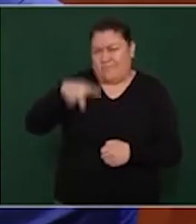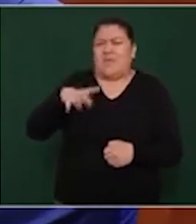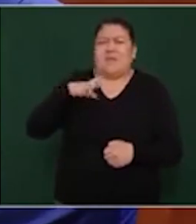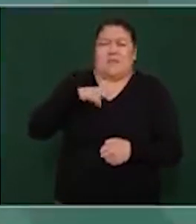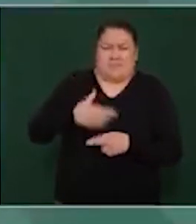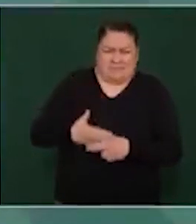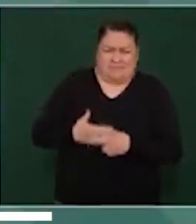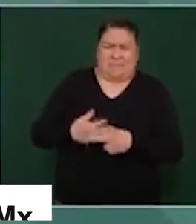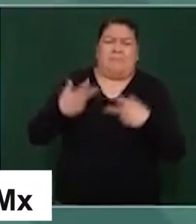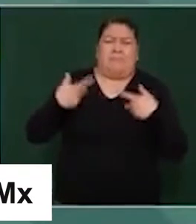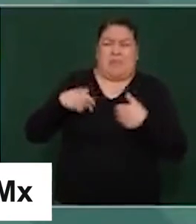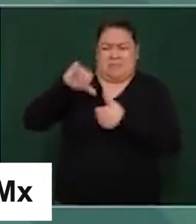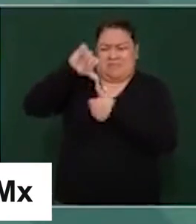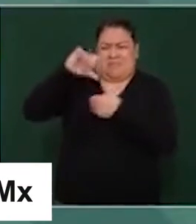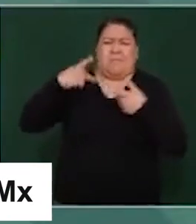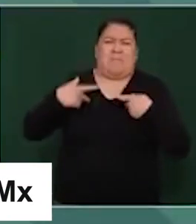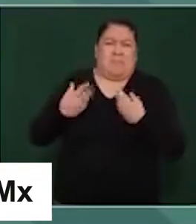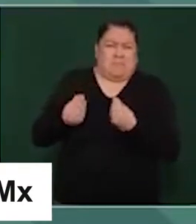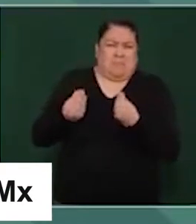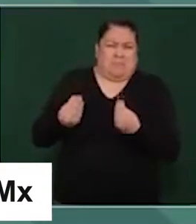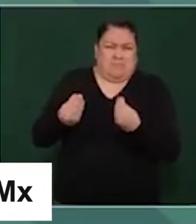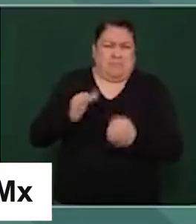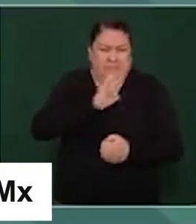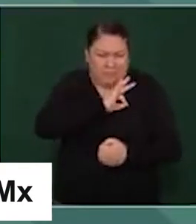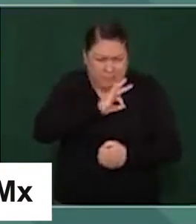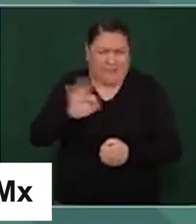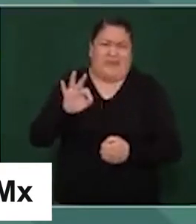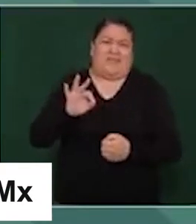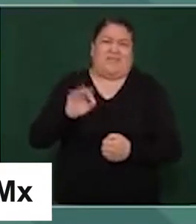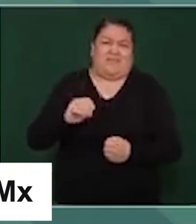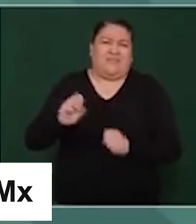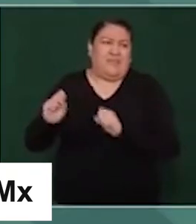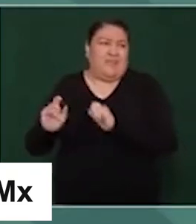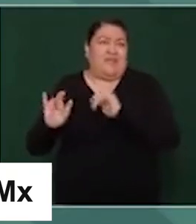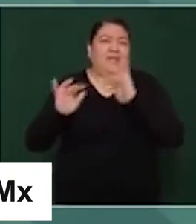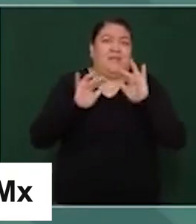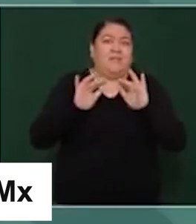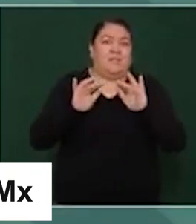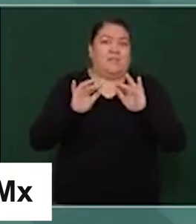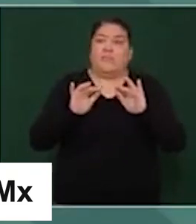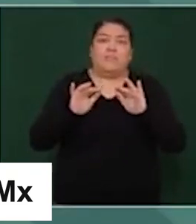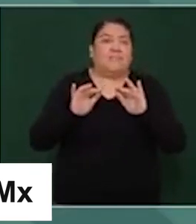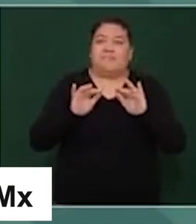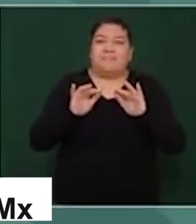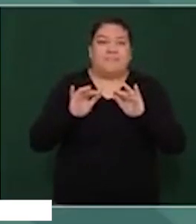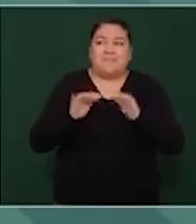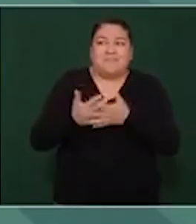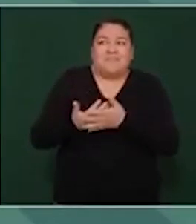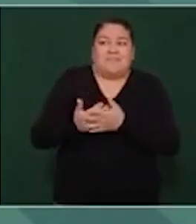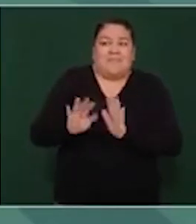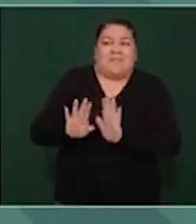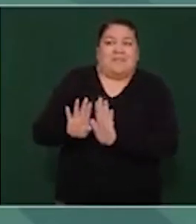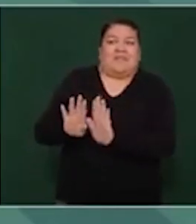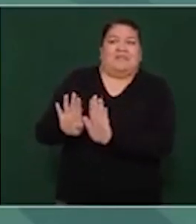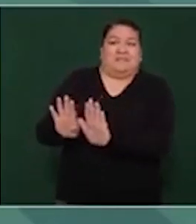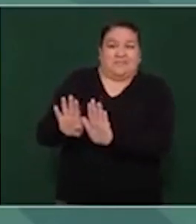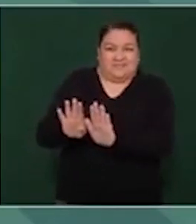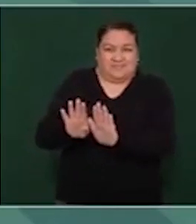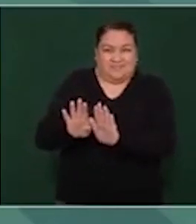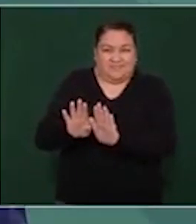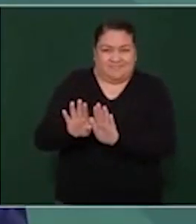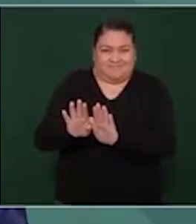se tiene en Centroamérica, pero se contiende, se